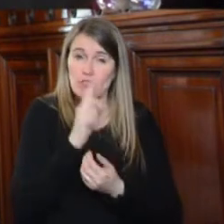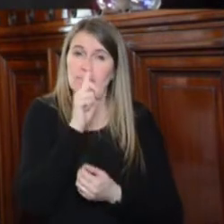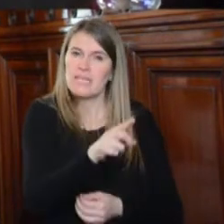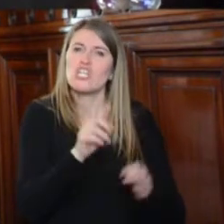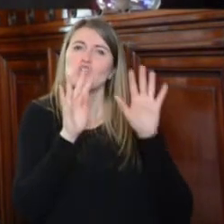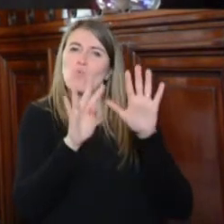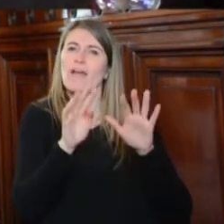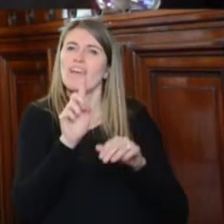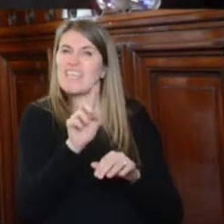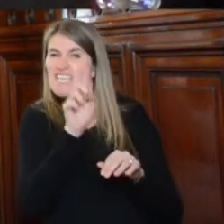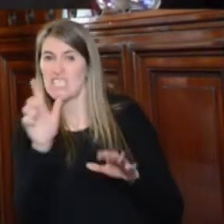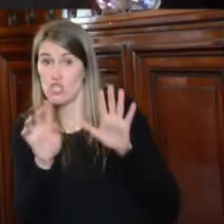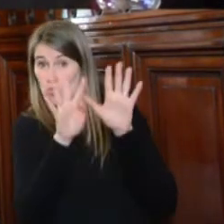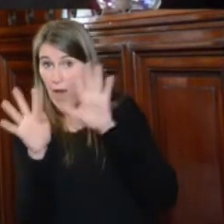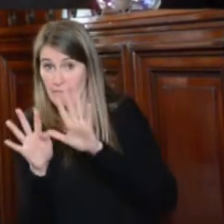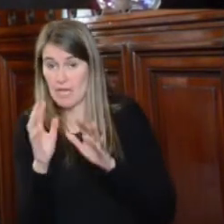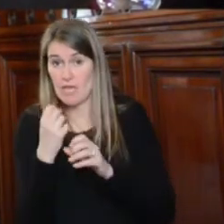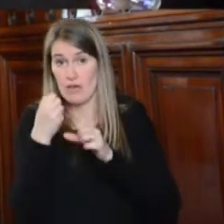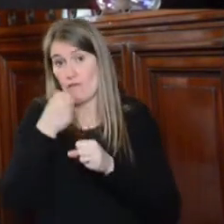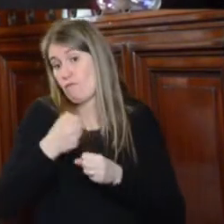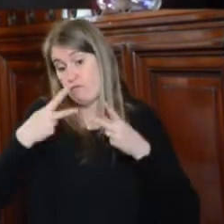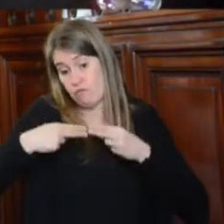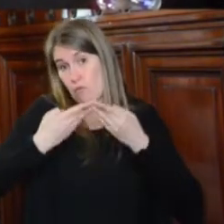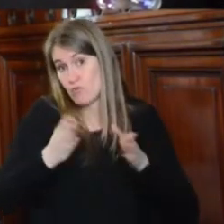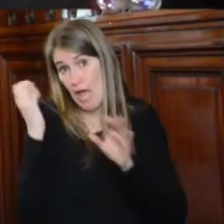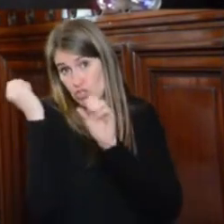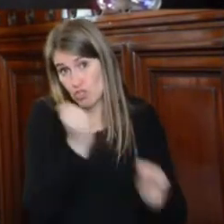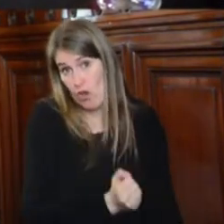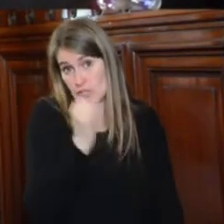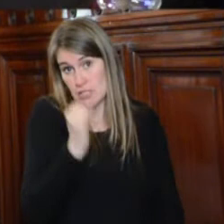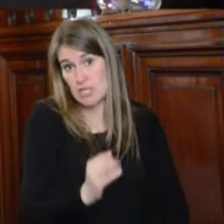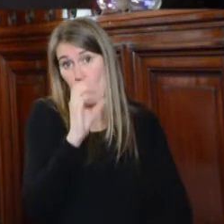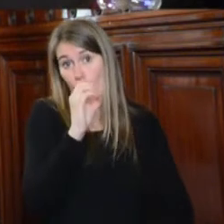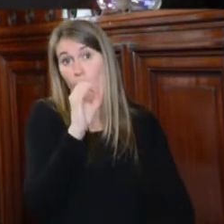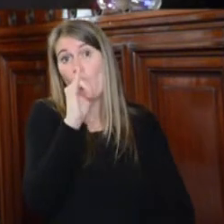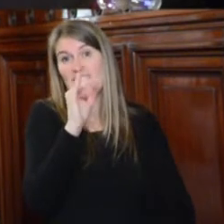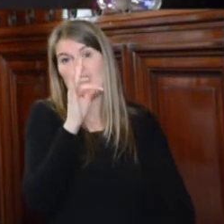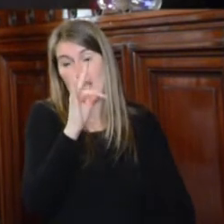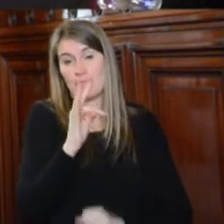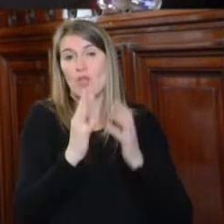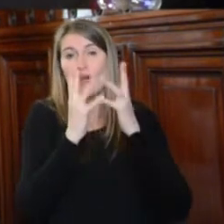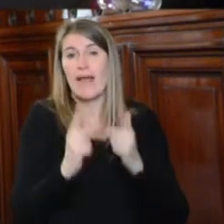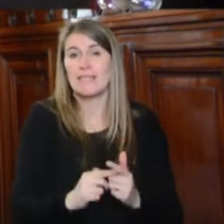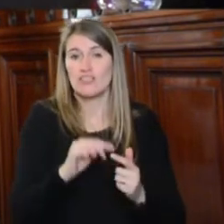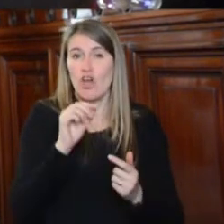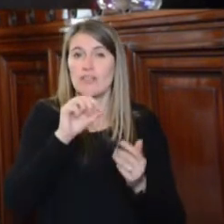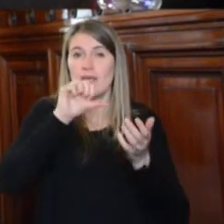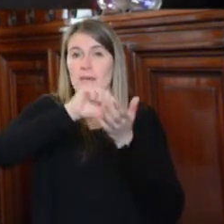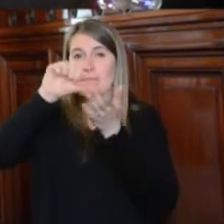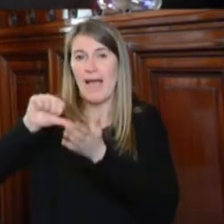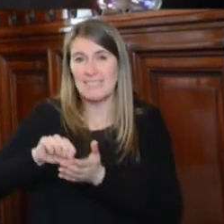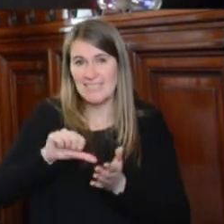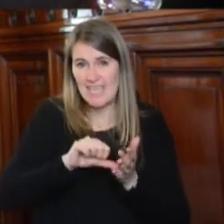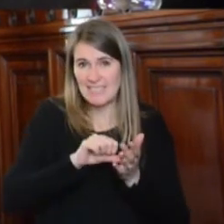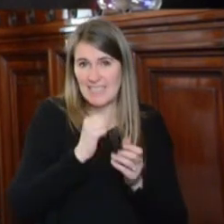con la fundación de la OIT, somos parte, tenemos oficina de OIT en la Argentina y trabajamos codo a codo